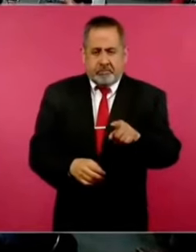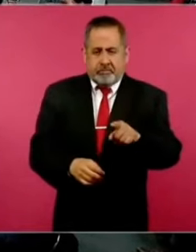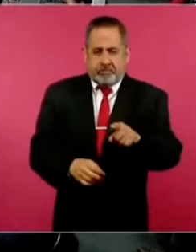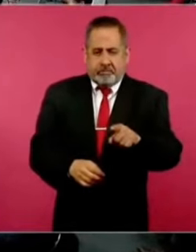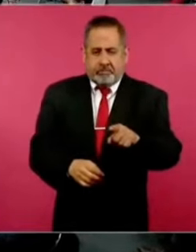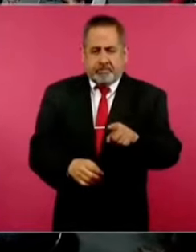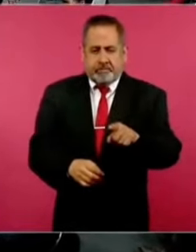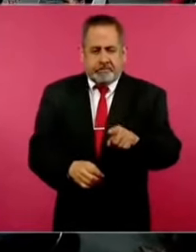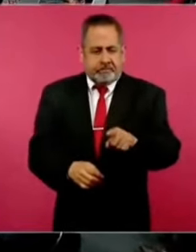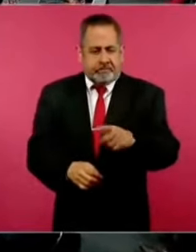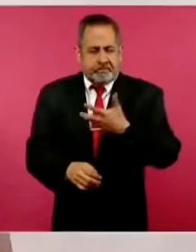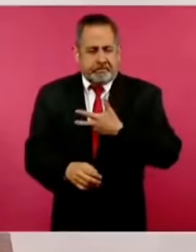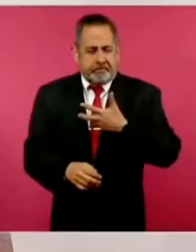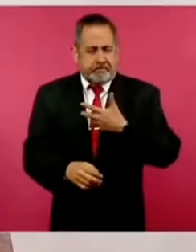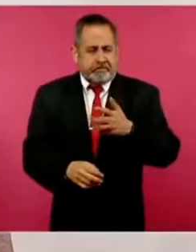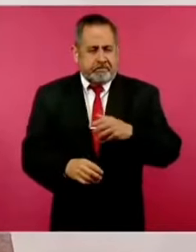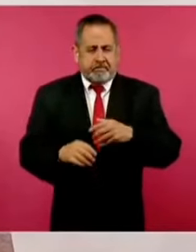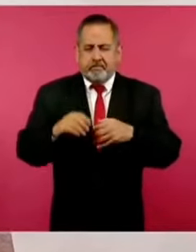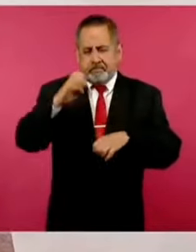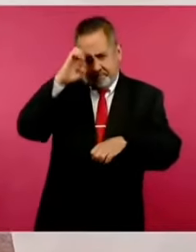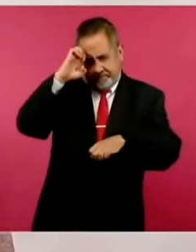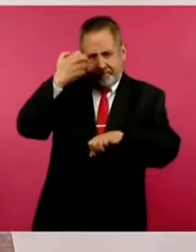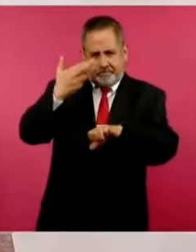lo de inversión extranjera,